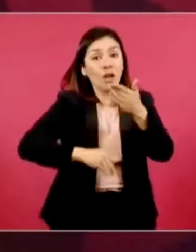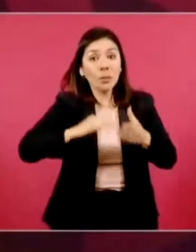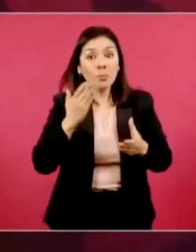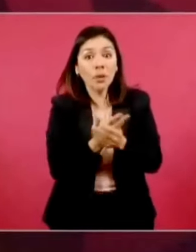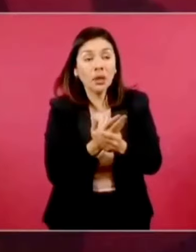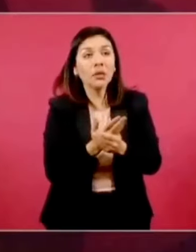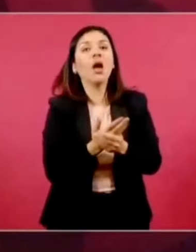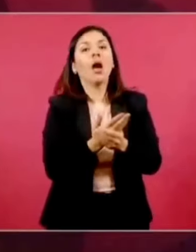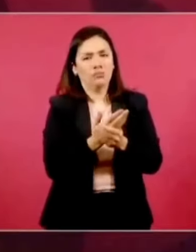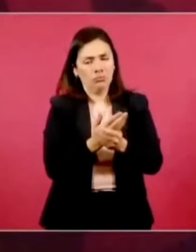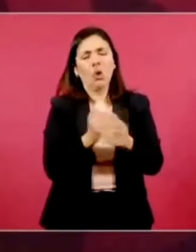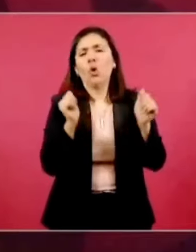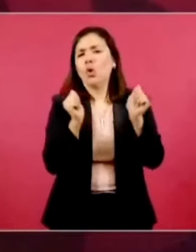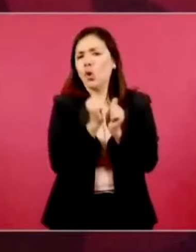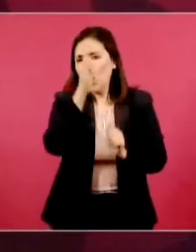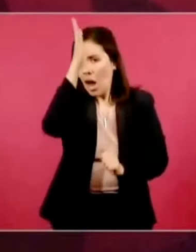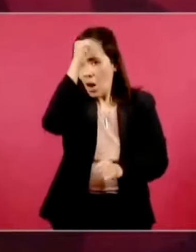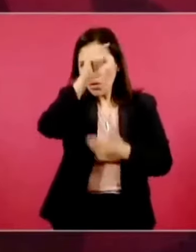Todo legal.